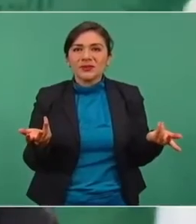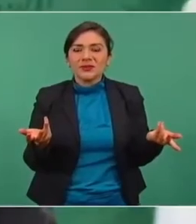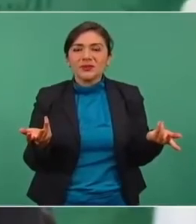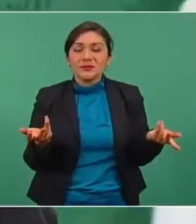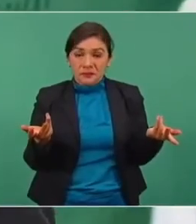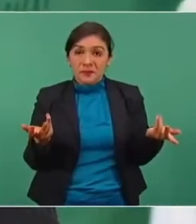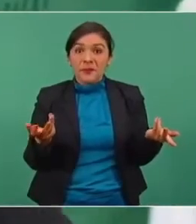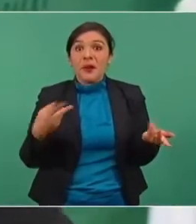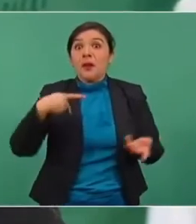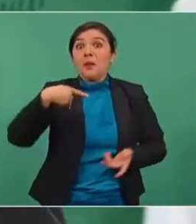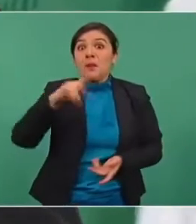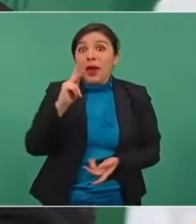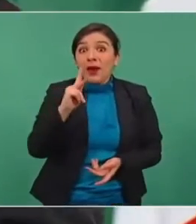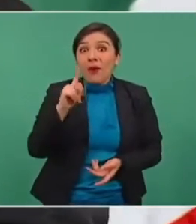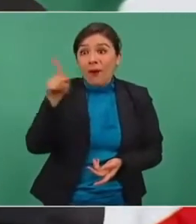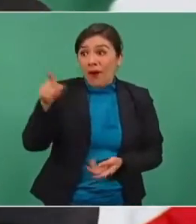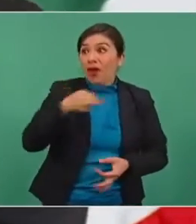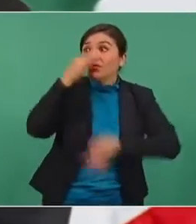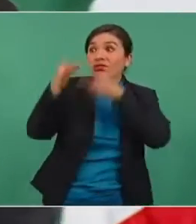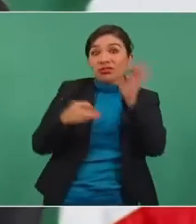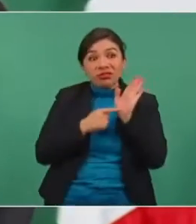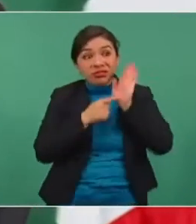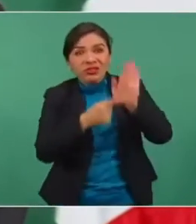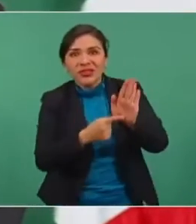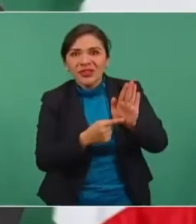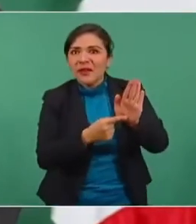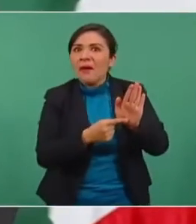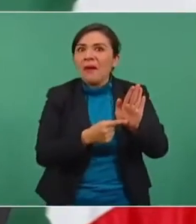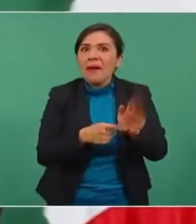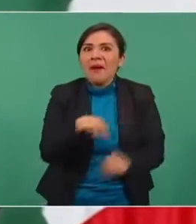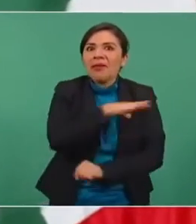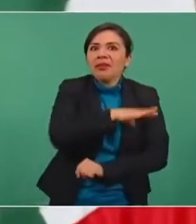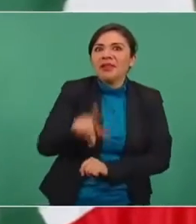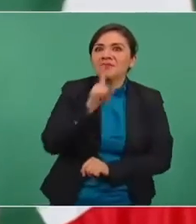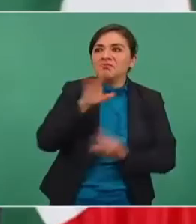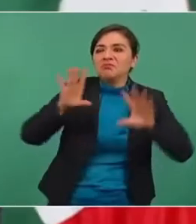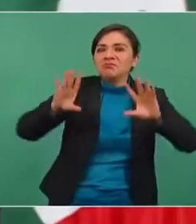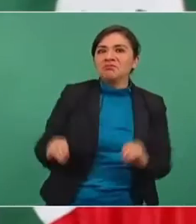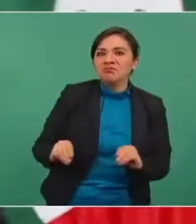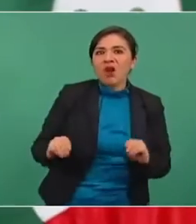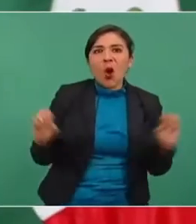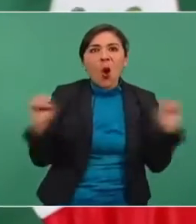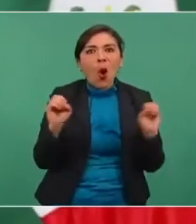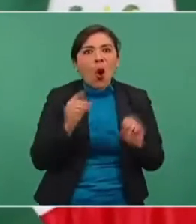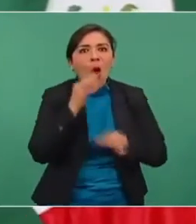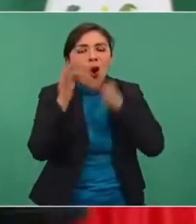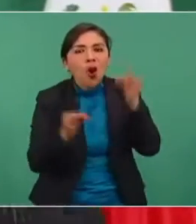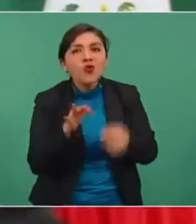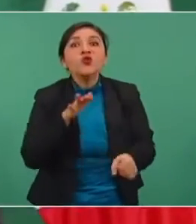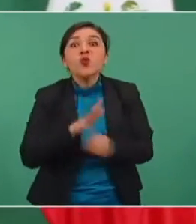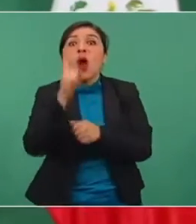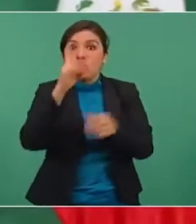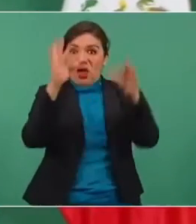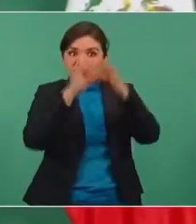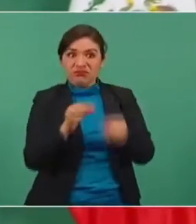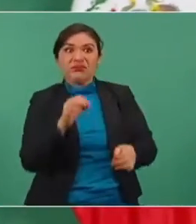Pero eso ya no está en los medios, ya no se informa de eso, no hay un reportaje.